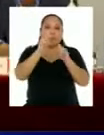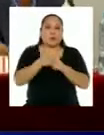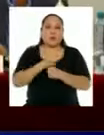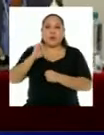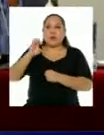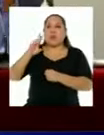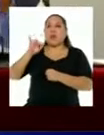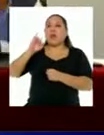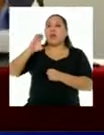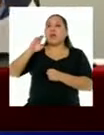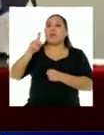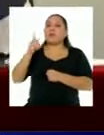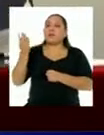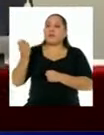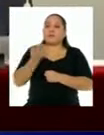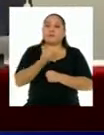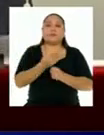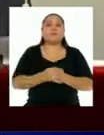de Erick Guerrero.